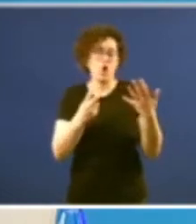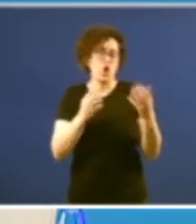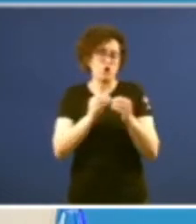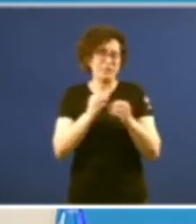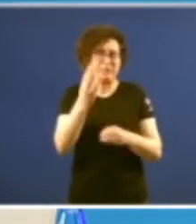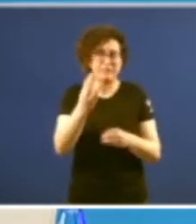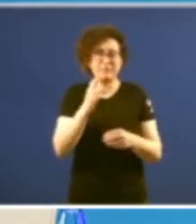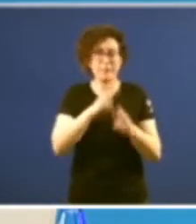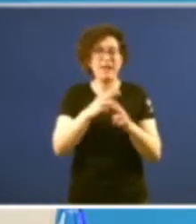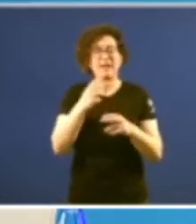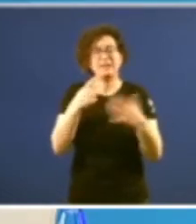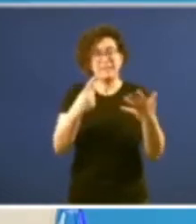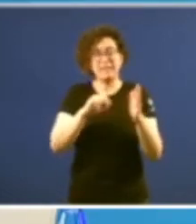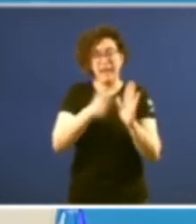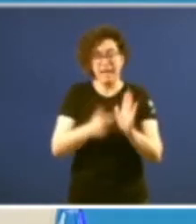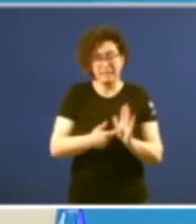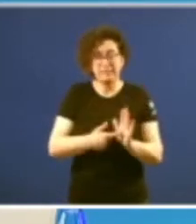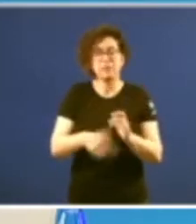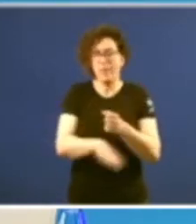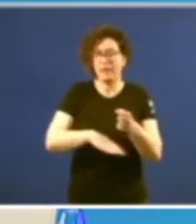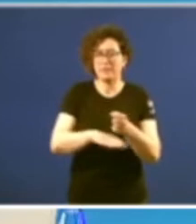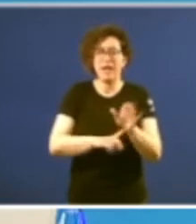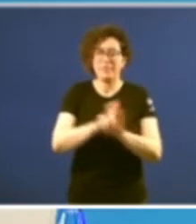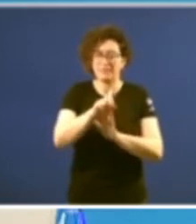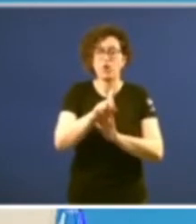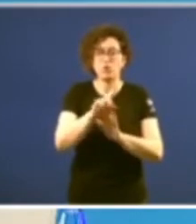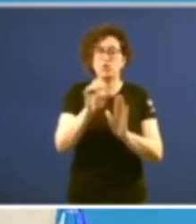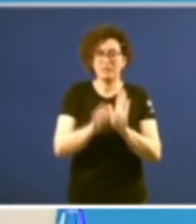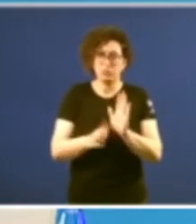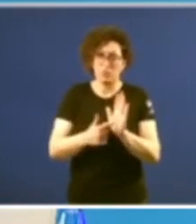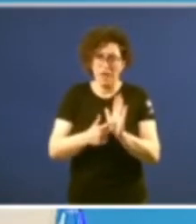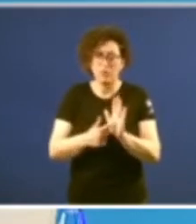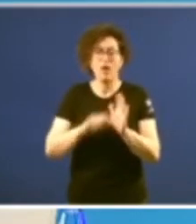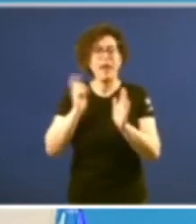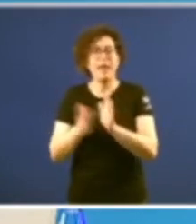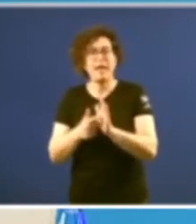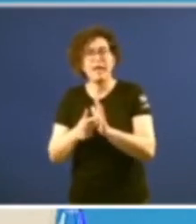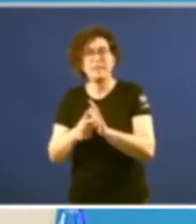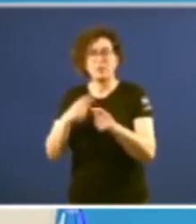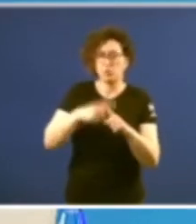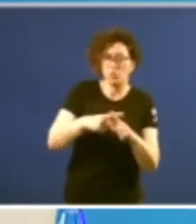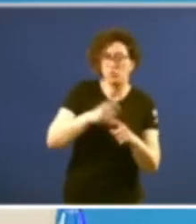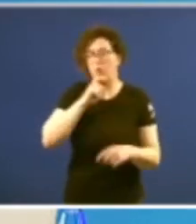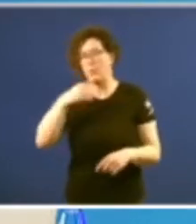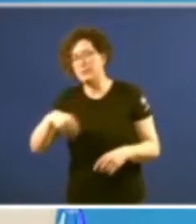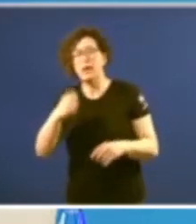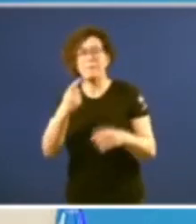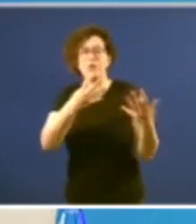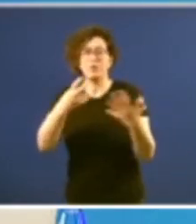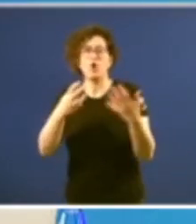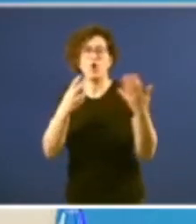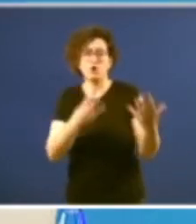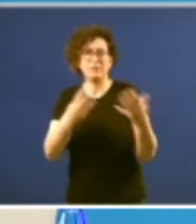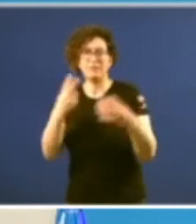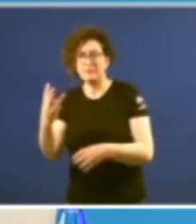de desarrollo básico seis leis básicas de desarrollo estatutario la ley de la xunta de de su presidente en el año 1983 la ley de